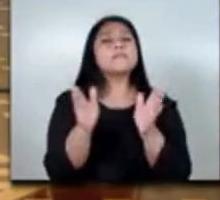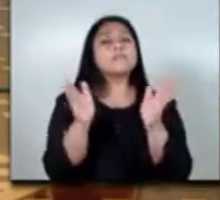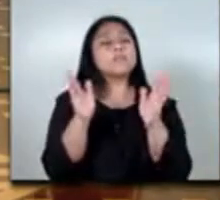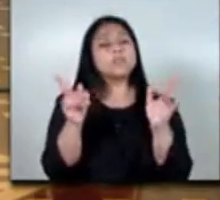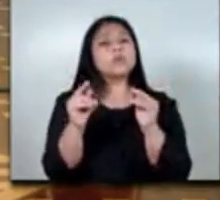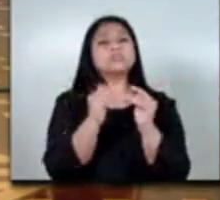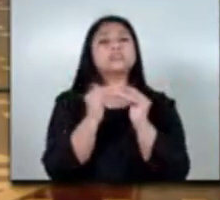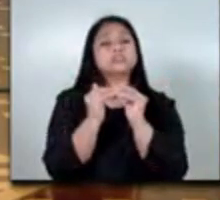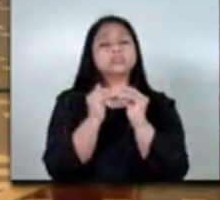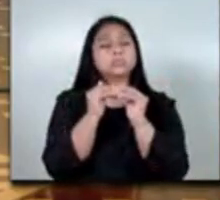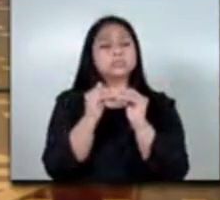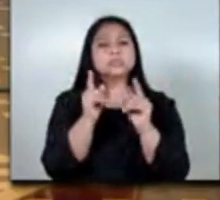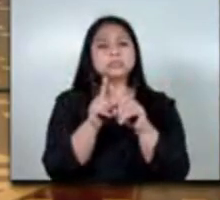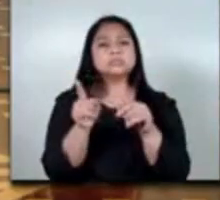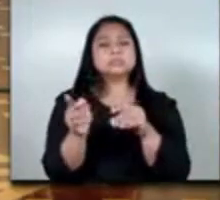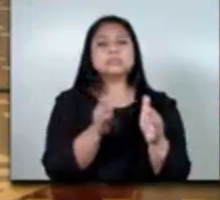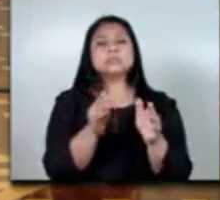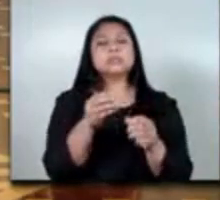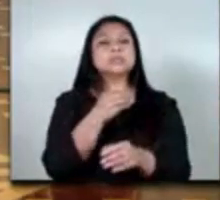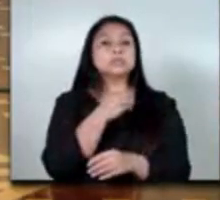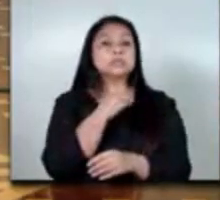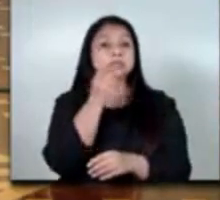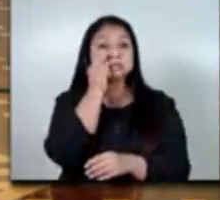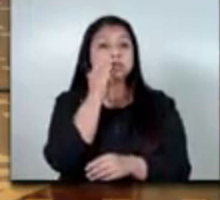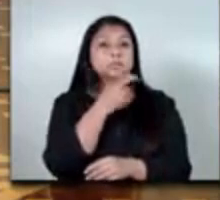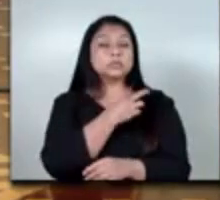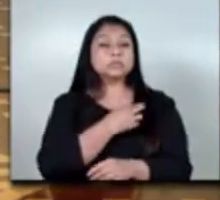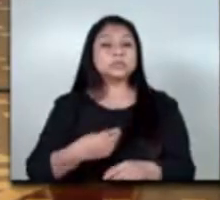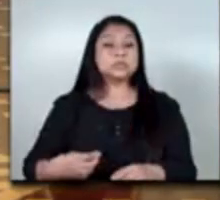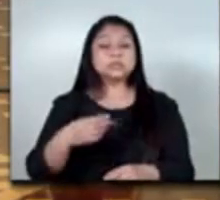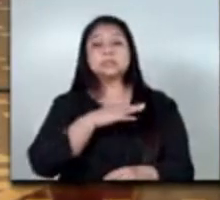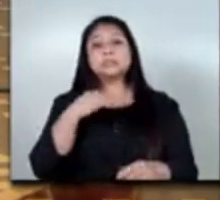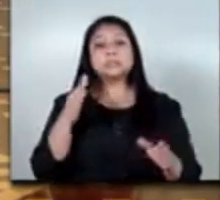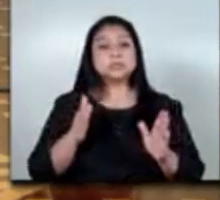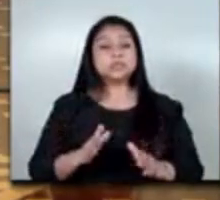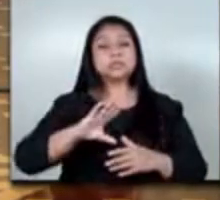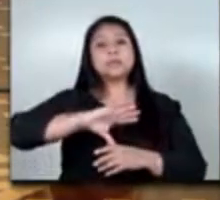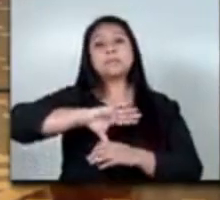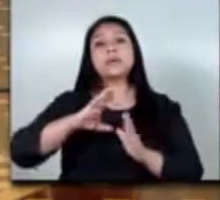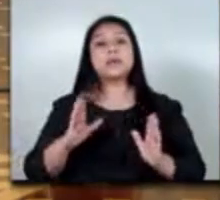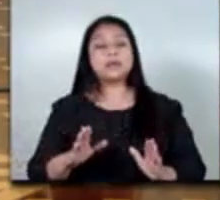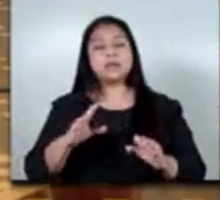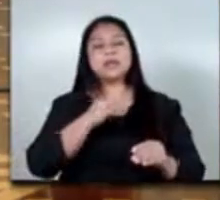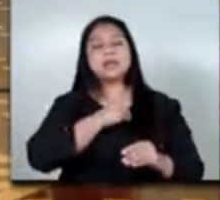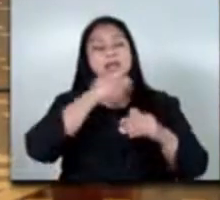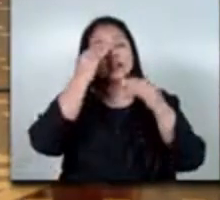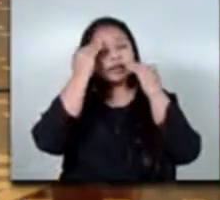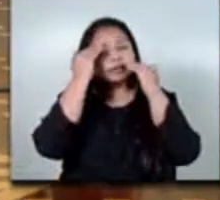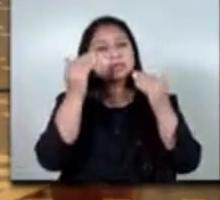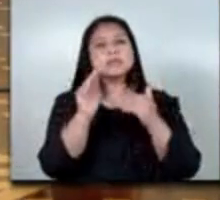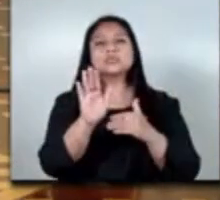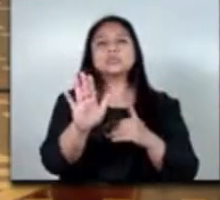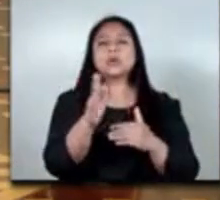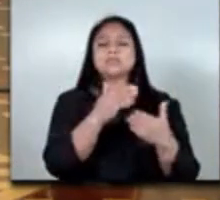equitativa queremos señor presidente señor ministro y embajador agradecerle su fuerte compromiso